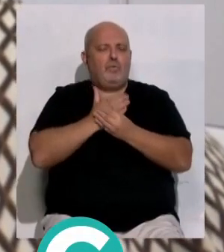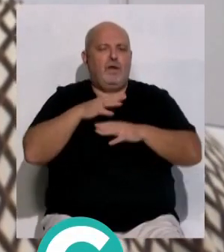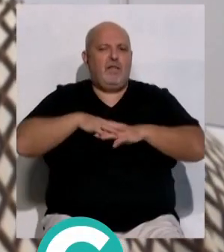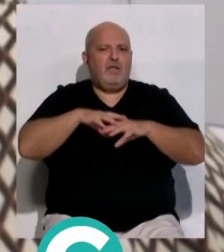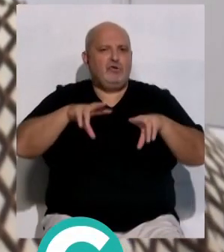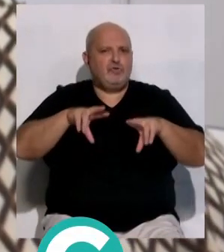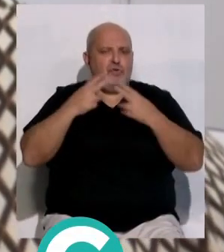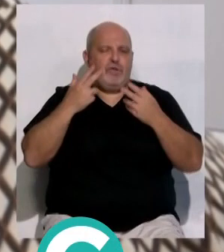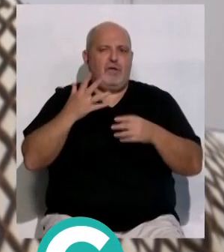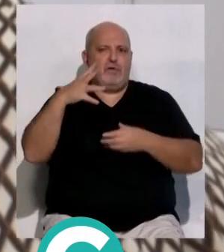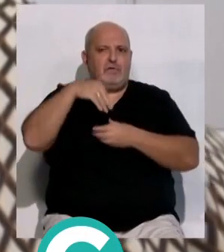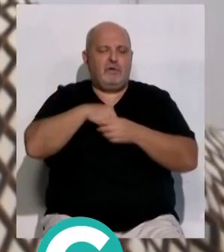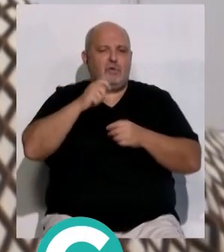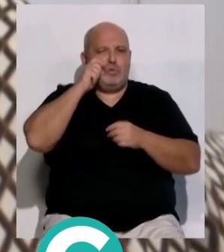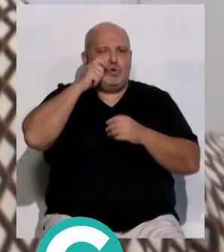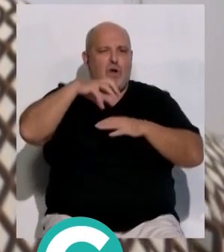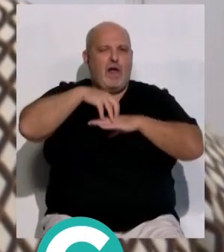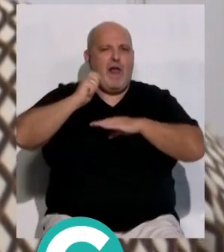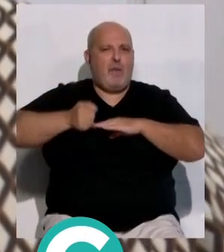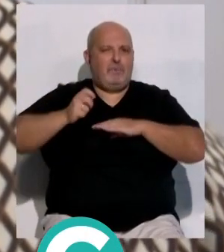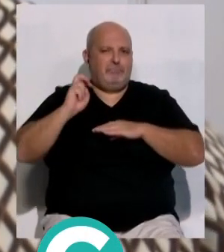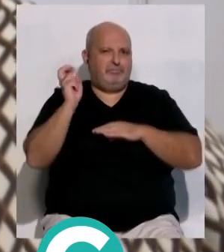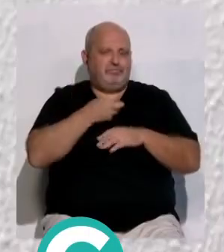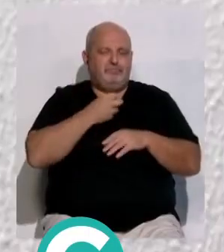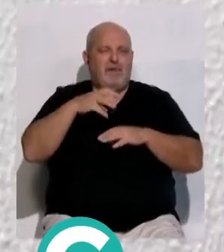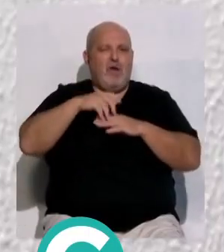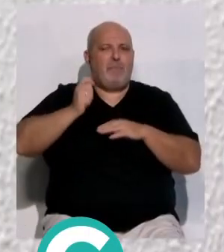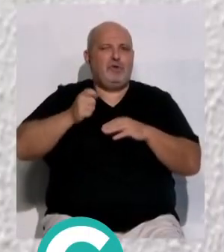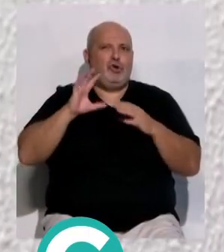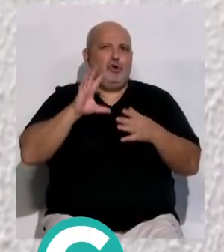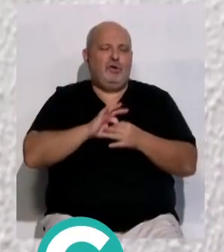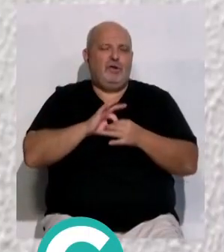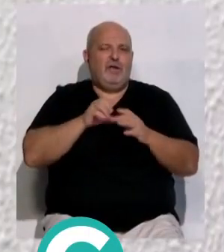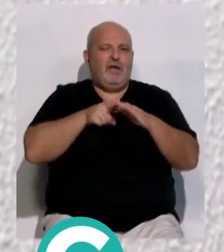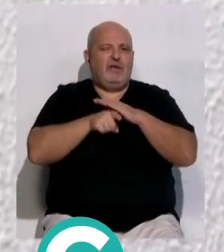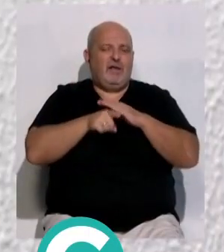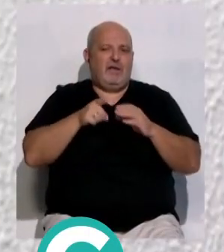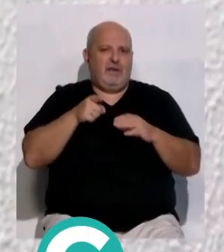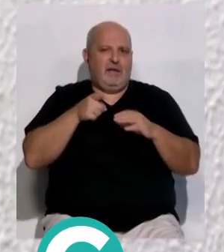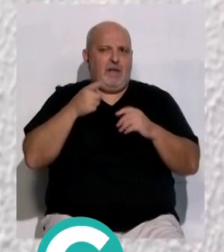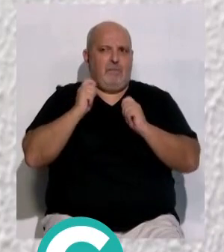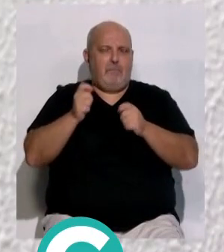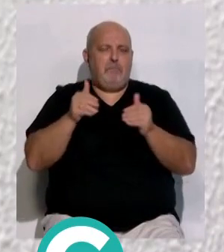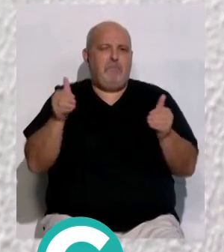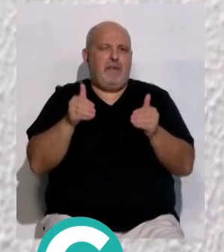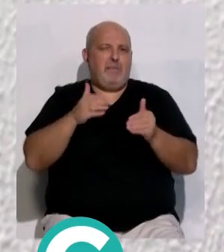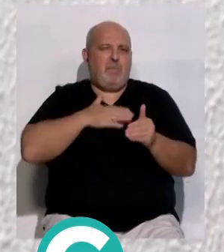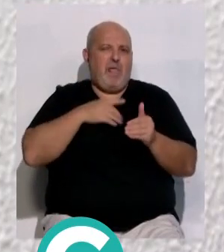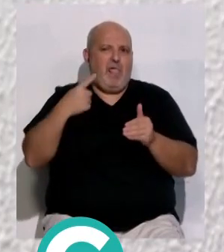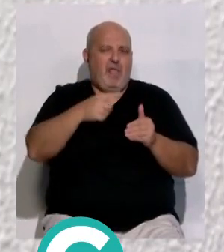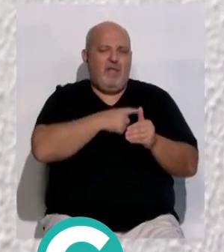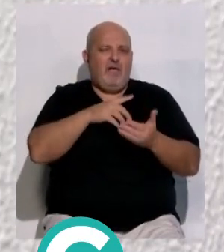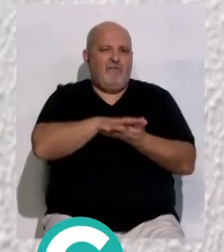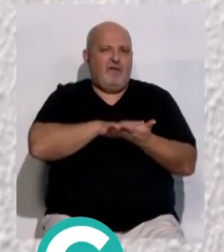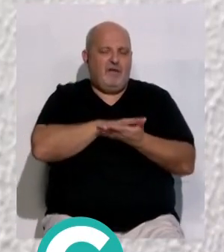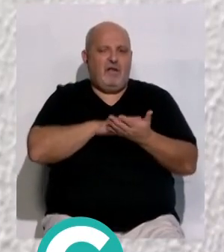redes sociales y de alojamientos turísticos. Tenemos la gestión de alojamientos turísticos para pequeñas propiedades el